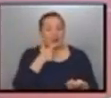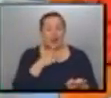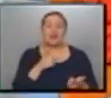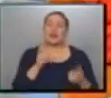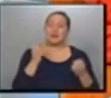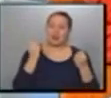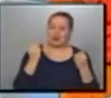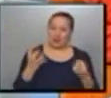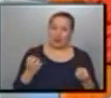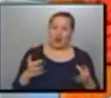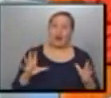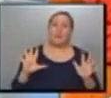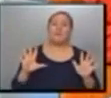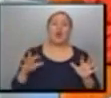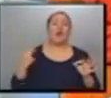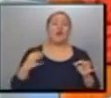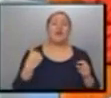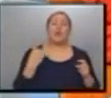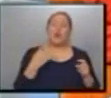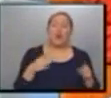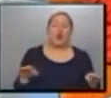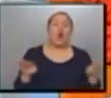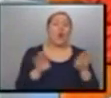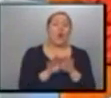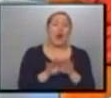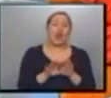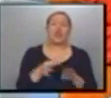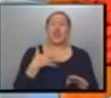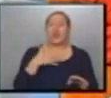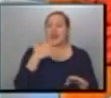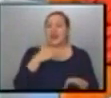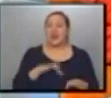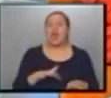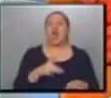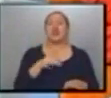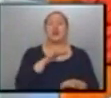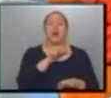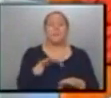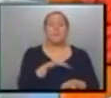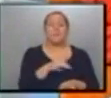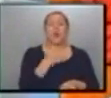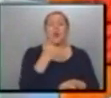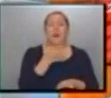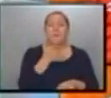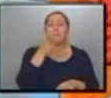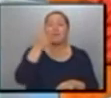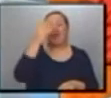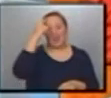unificado para todos. O sea, yo entiendo que las medidas cautelares las hacen los municipios. O sea, lo que vos quieras.